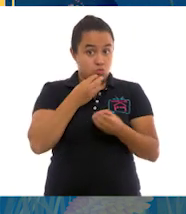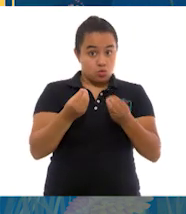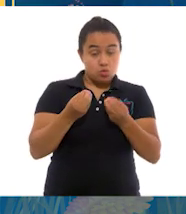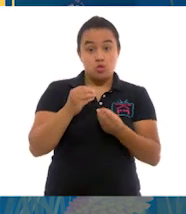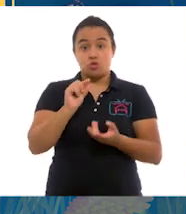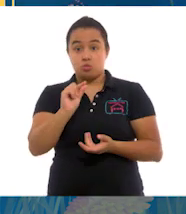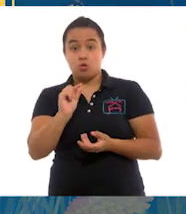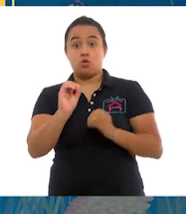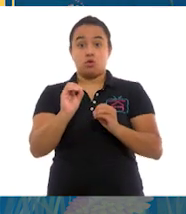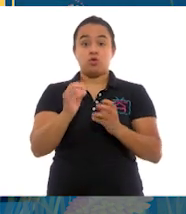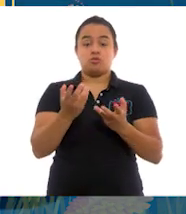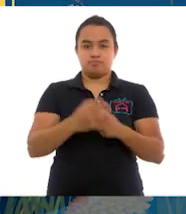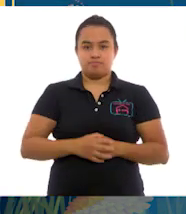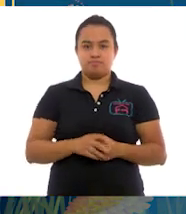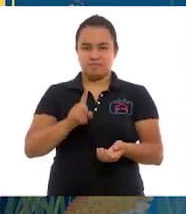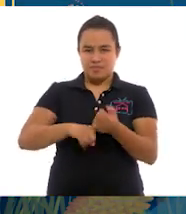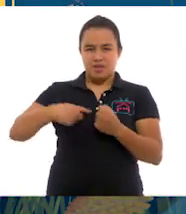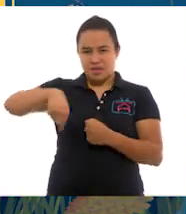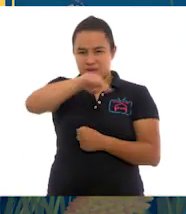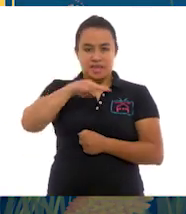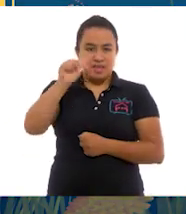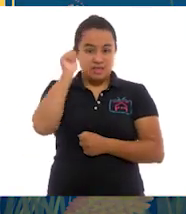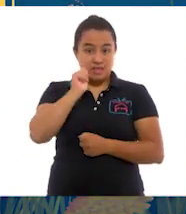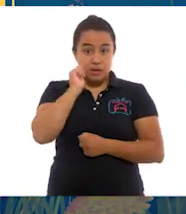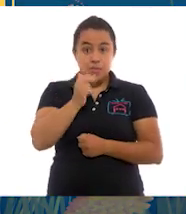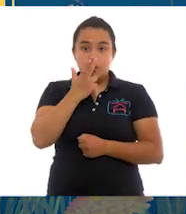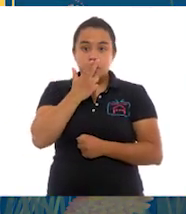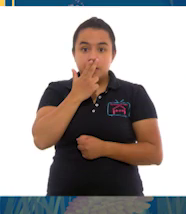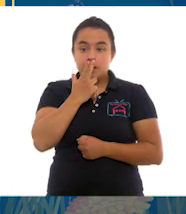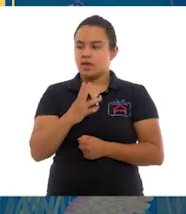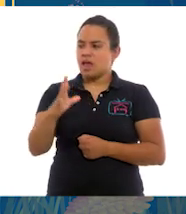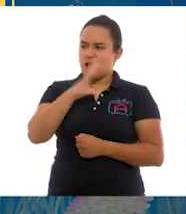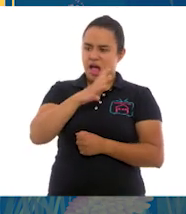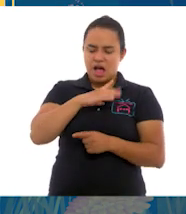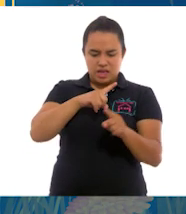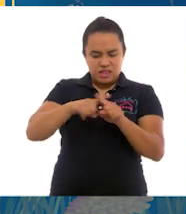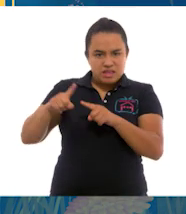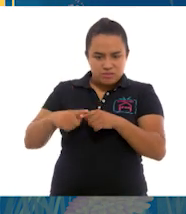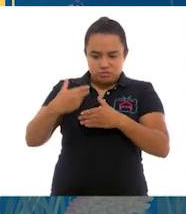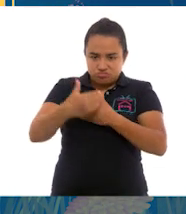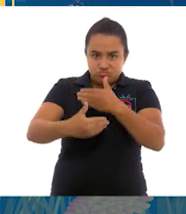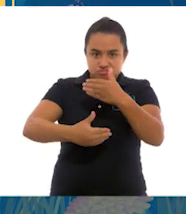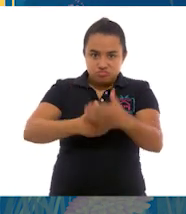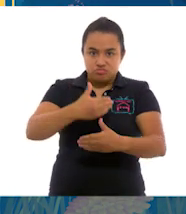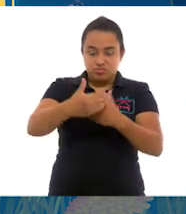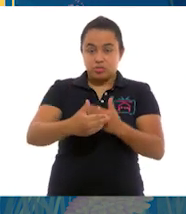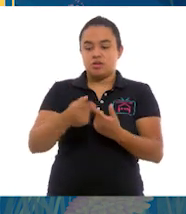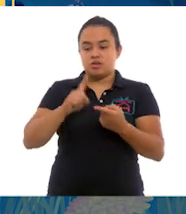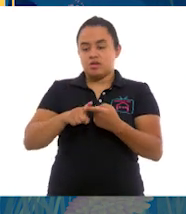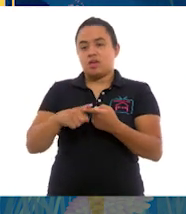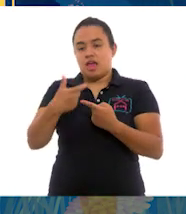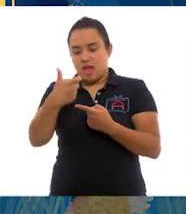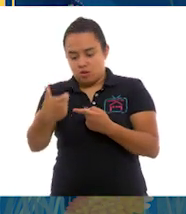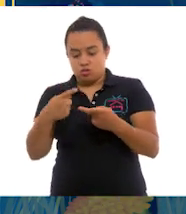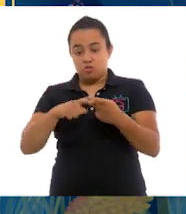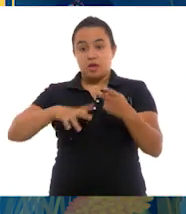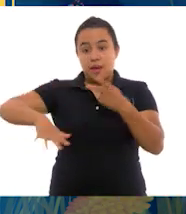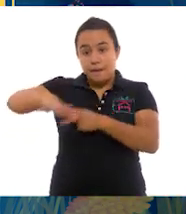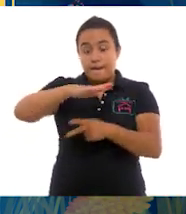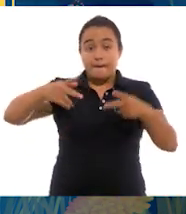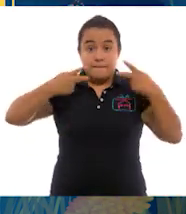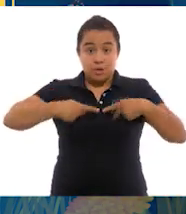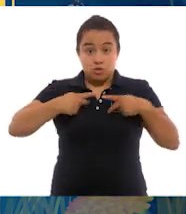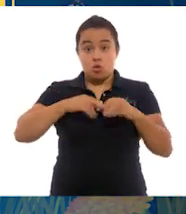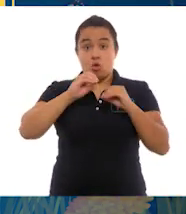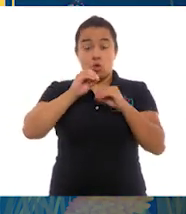Cada uno de los bienes y servicios que utilizamos pasan por un largo proceso que tiene efecto en la economía, en la sociedad, en